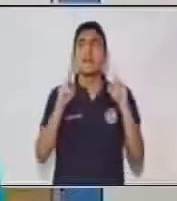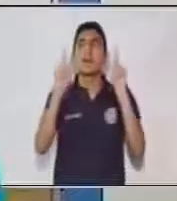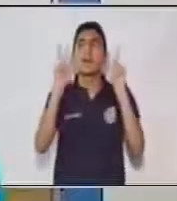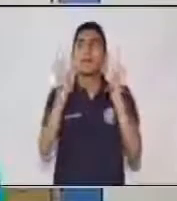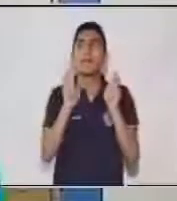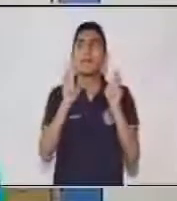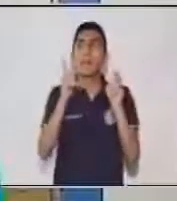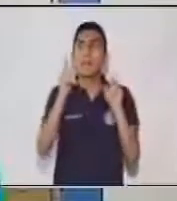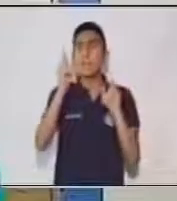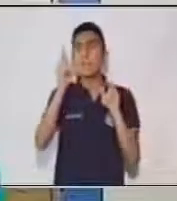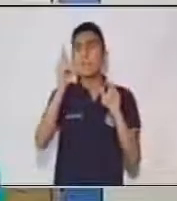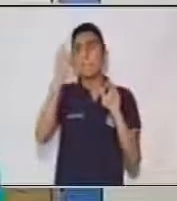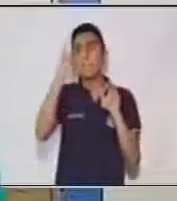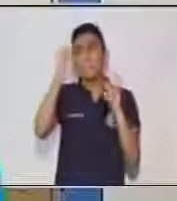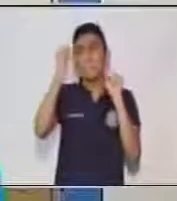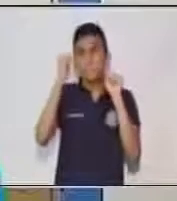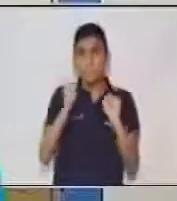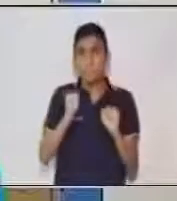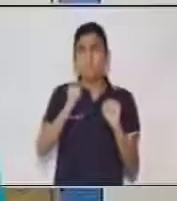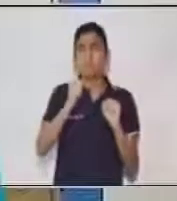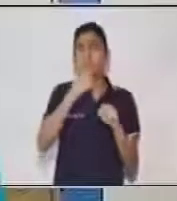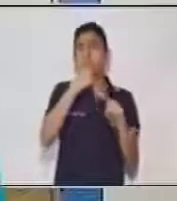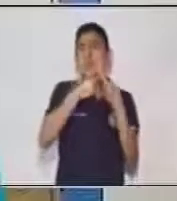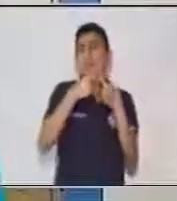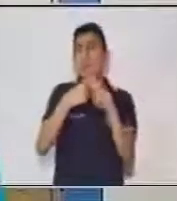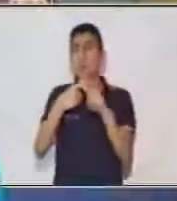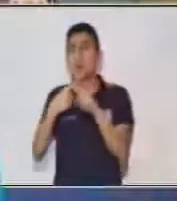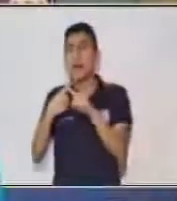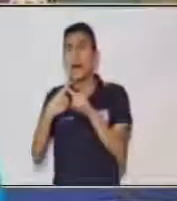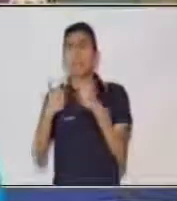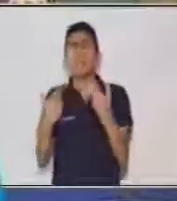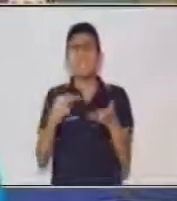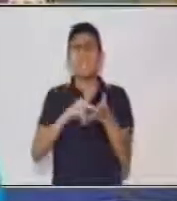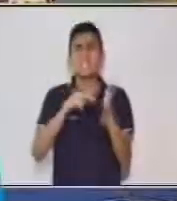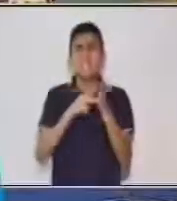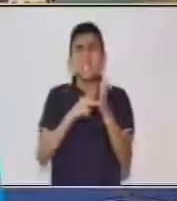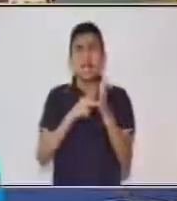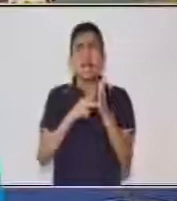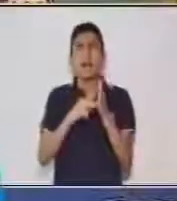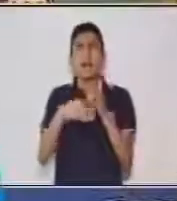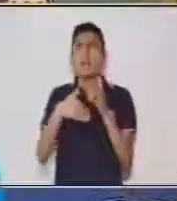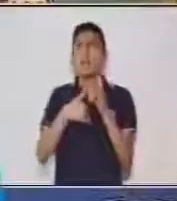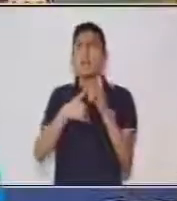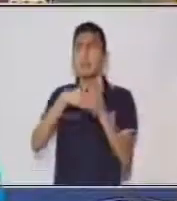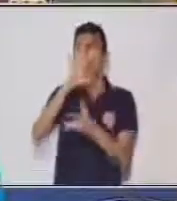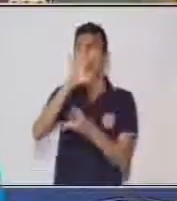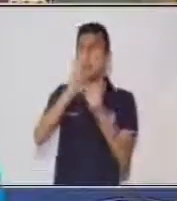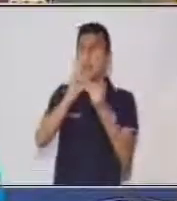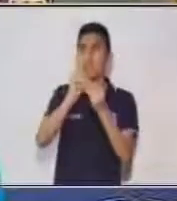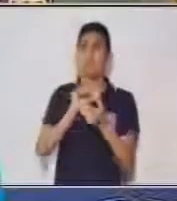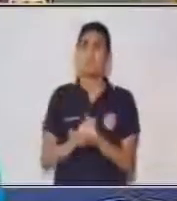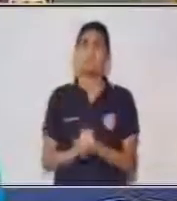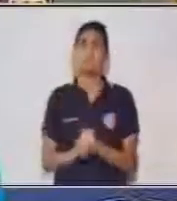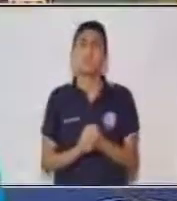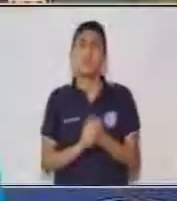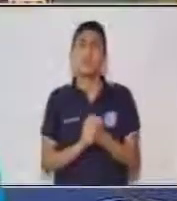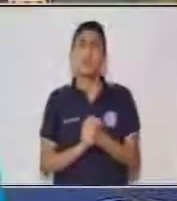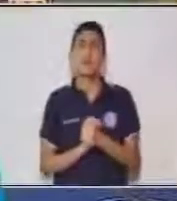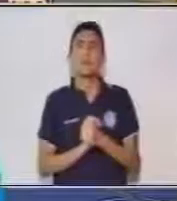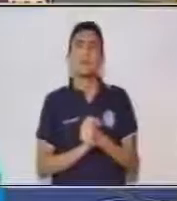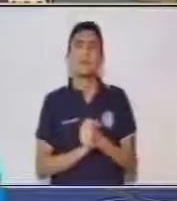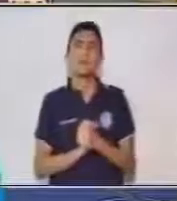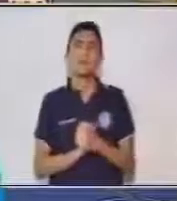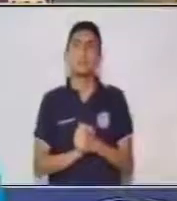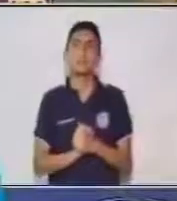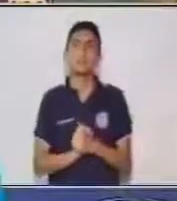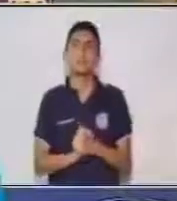de multiplicar, vamos a reconocer patrones numéricos basados en las multiplicaciones. Coloque los